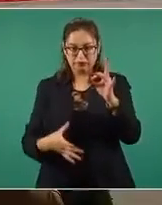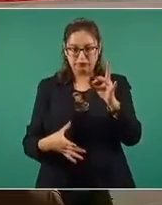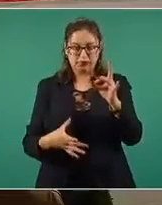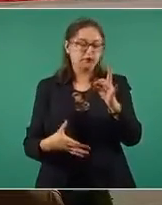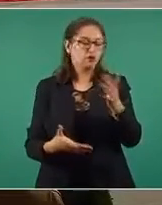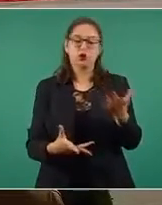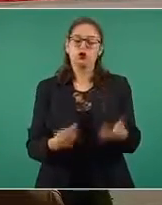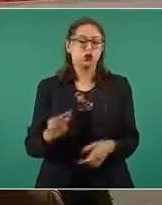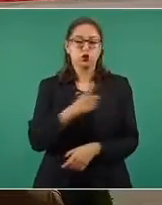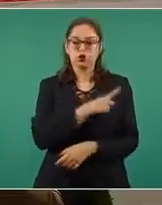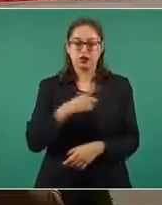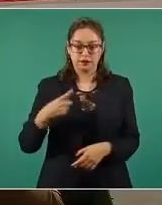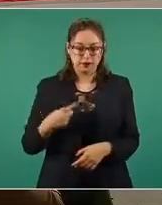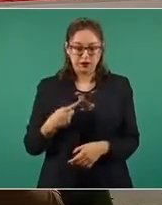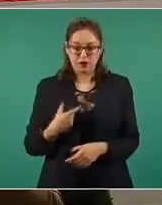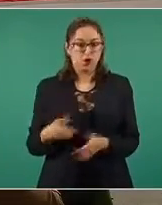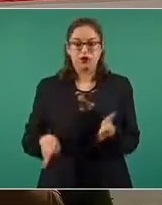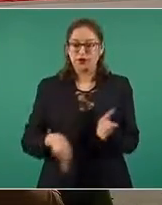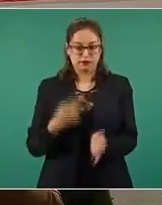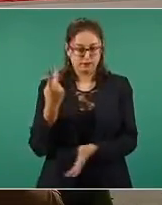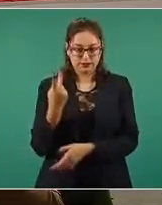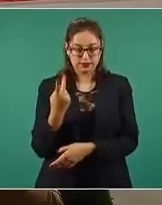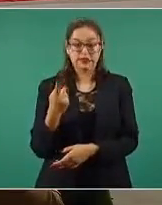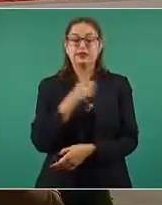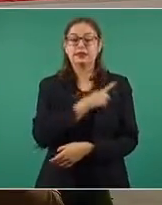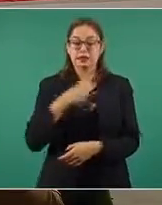dentro de la esfera de México, Estados Unidos y Canadá.